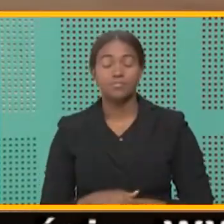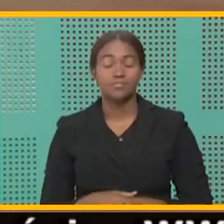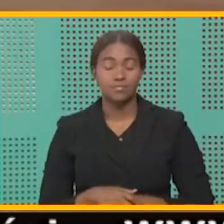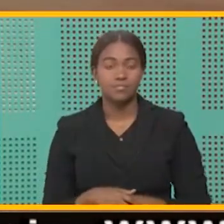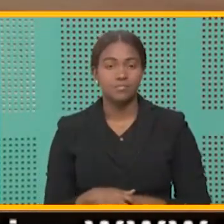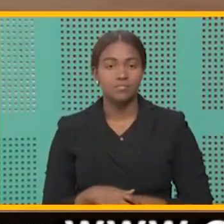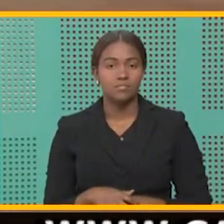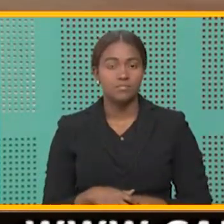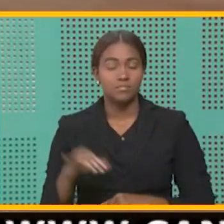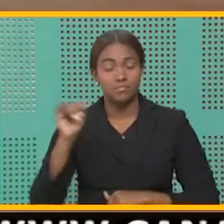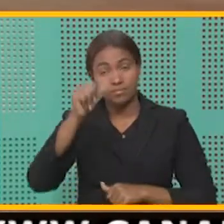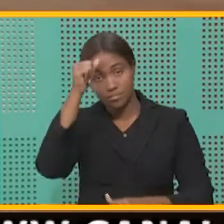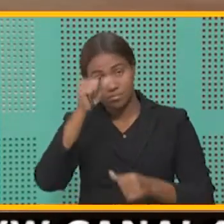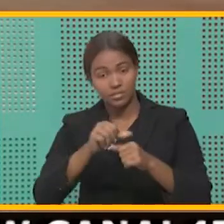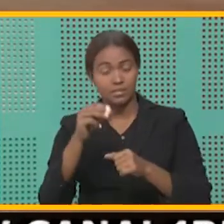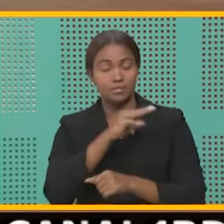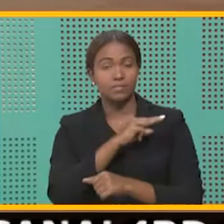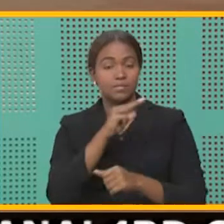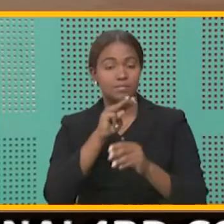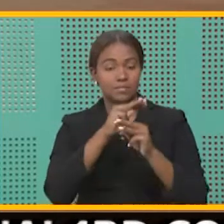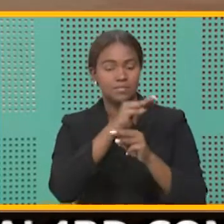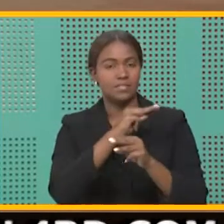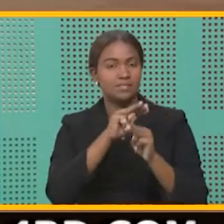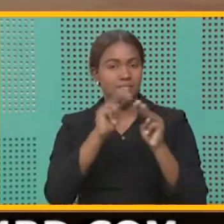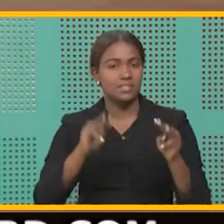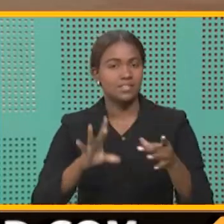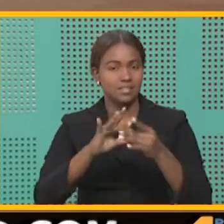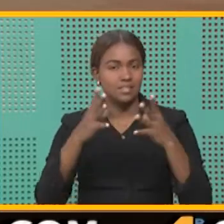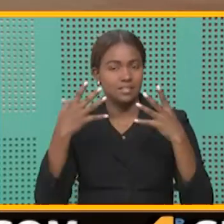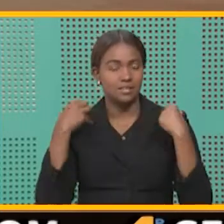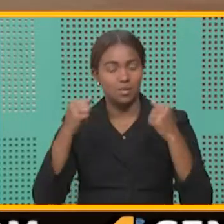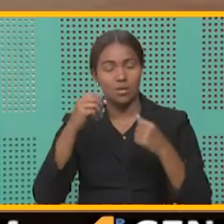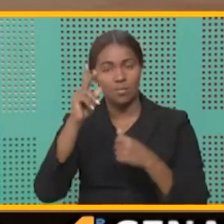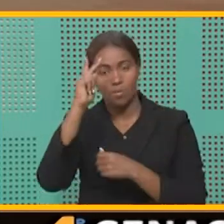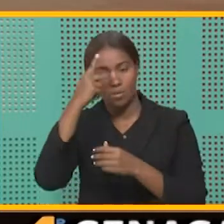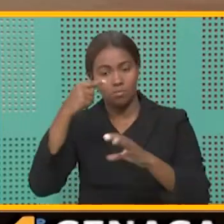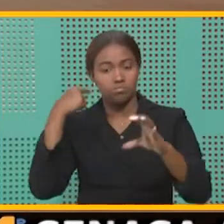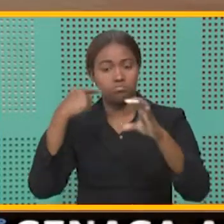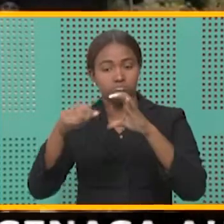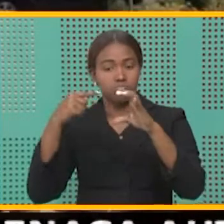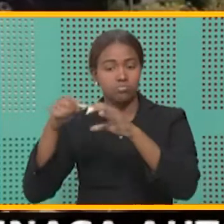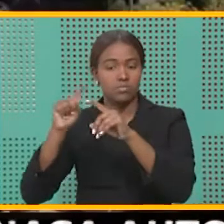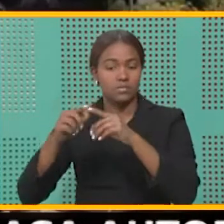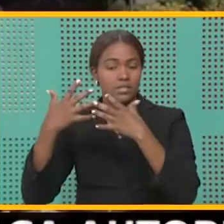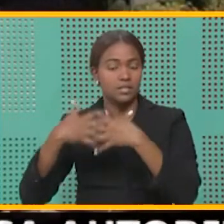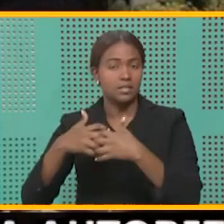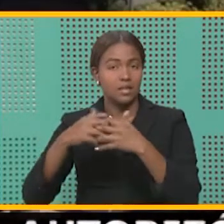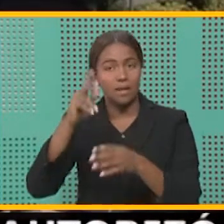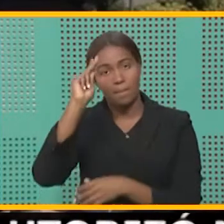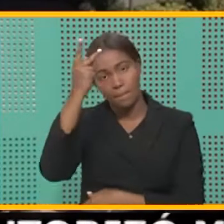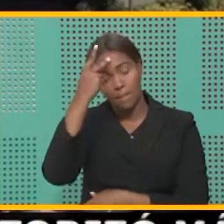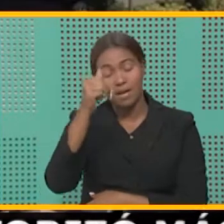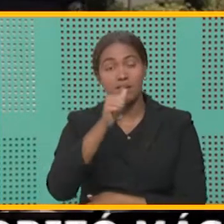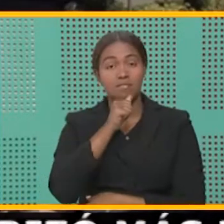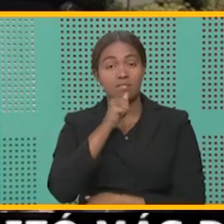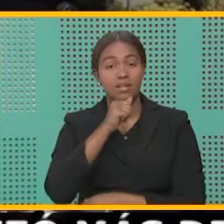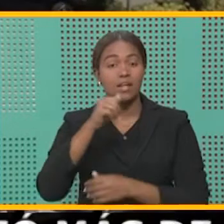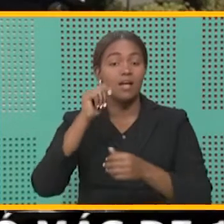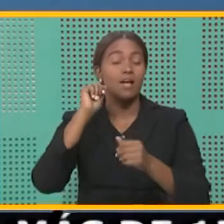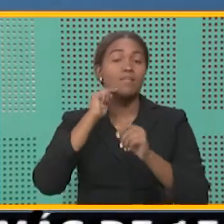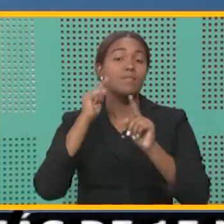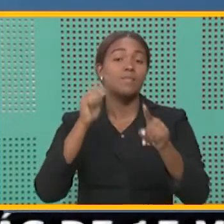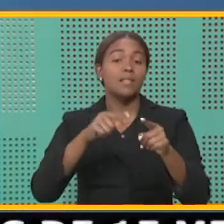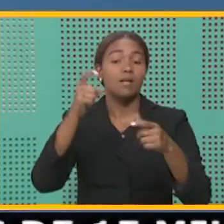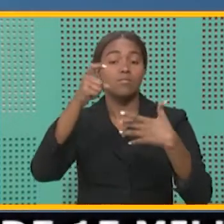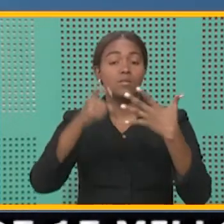Amigos, recordamos que el Ministerio de Salud Pública remitió una circular a las gerencias de empresas públicas y privadas, indicando las medidas que